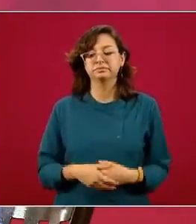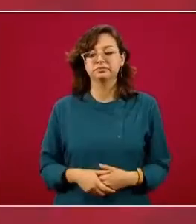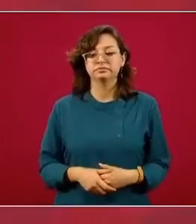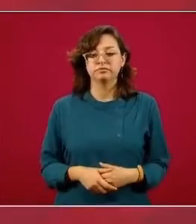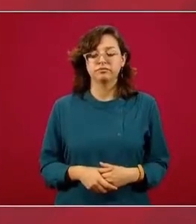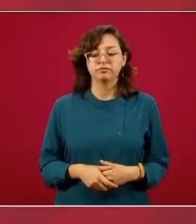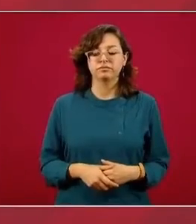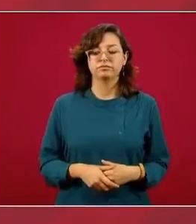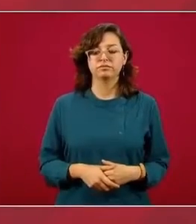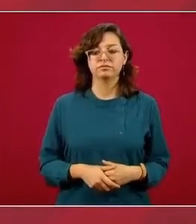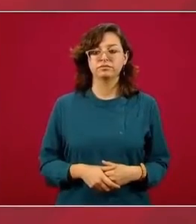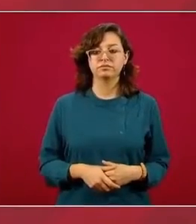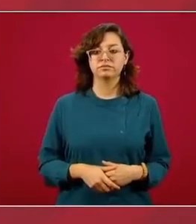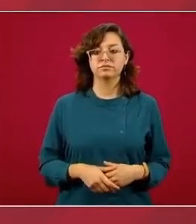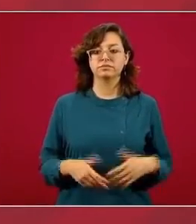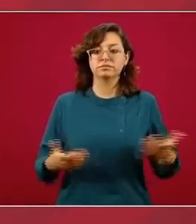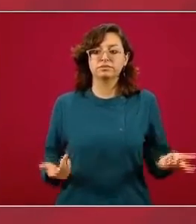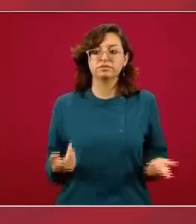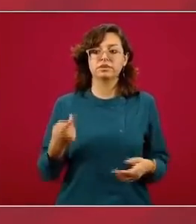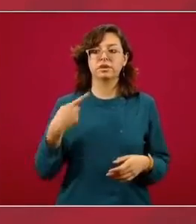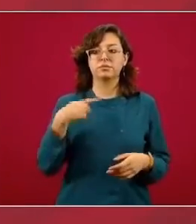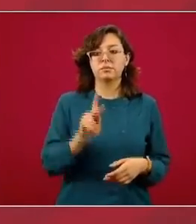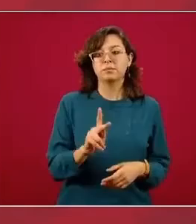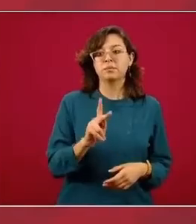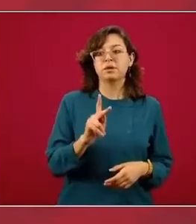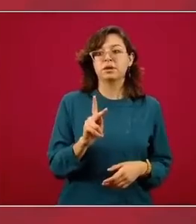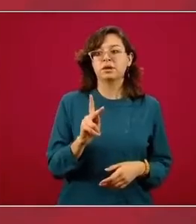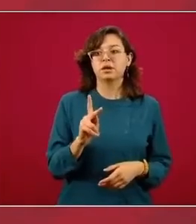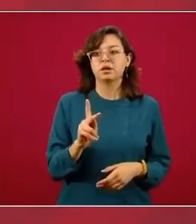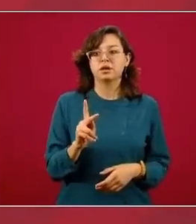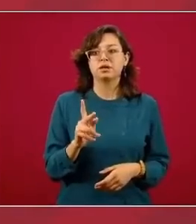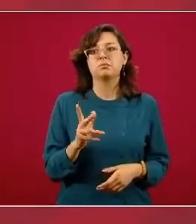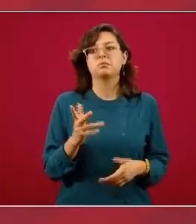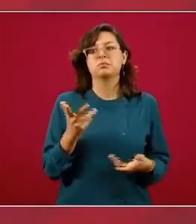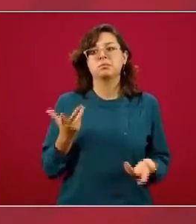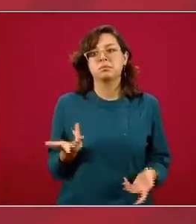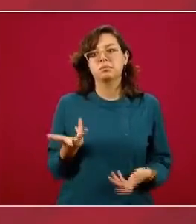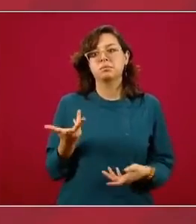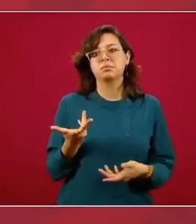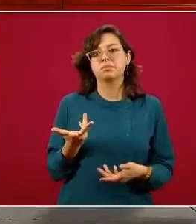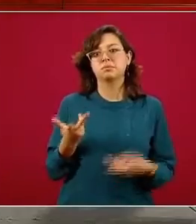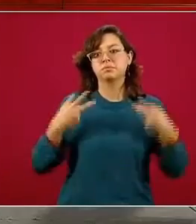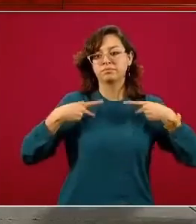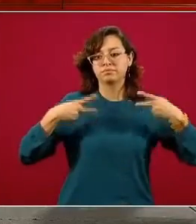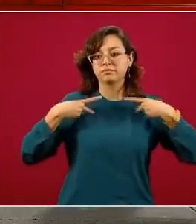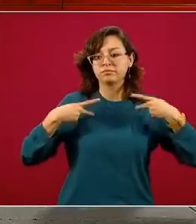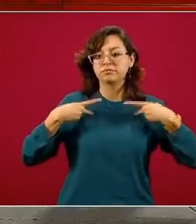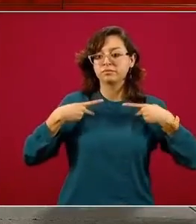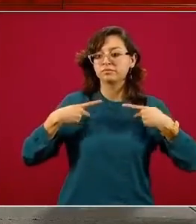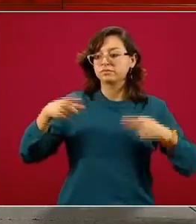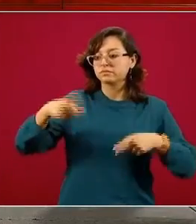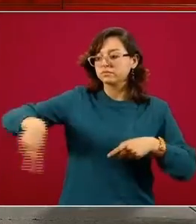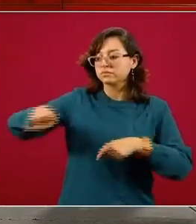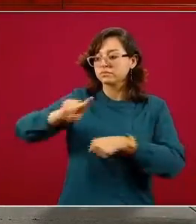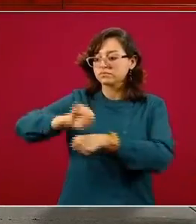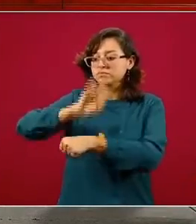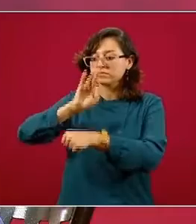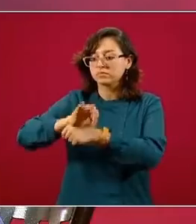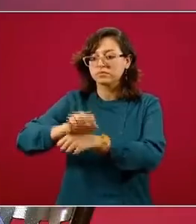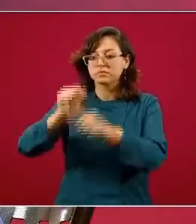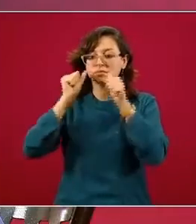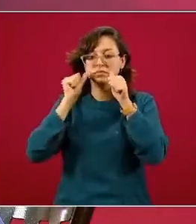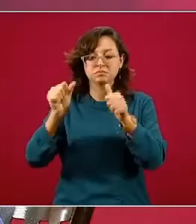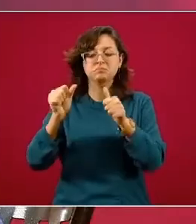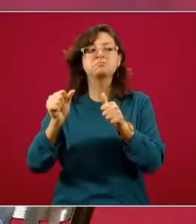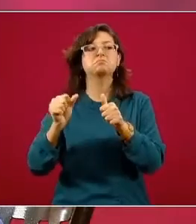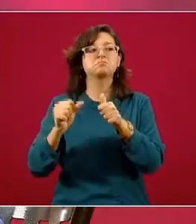Pero, desde luego, otro mecanismo para lograr el garantizar que las personas tengan atención, como afortunadamente